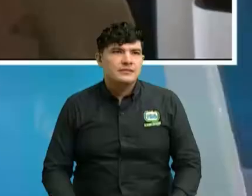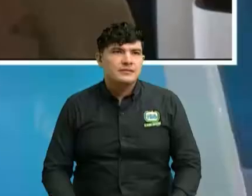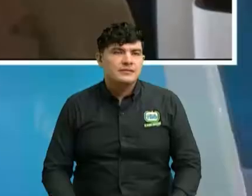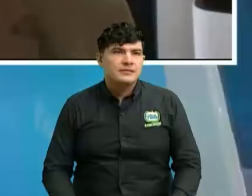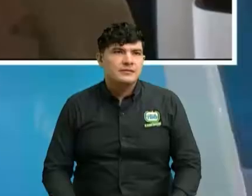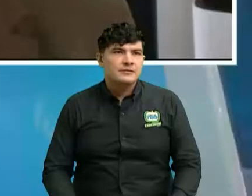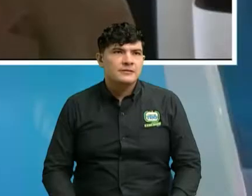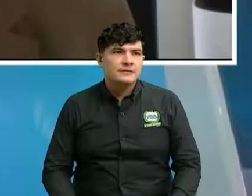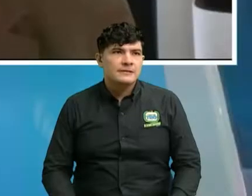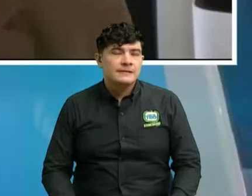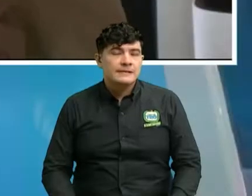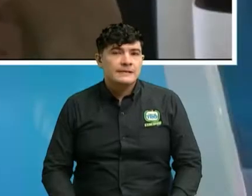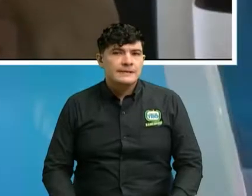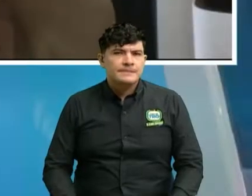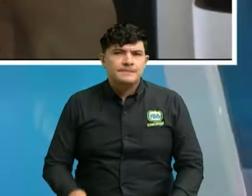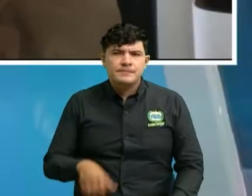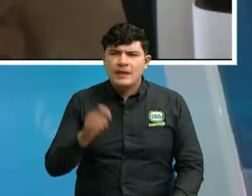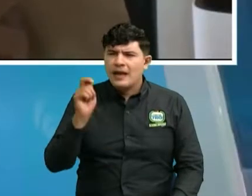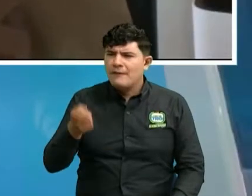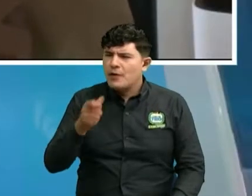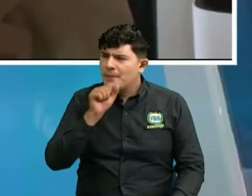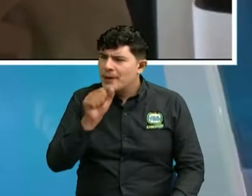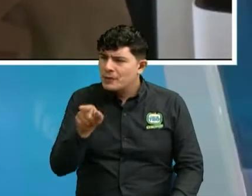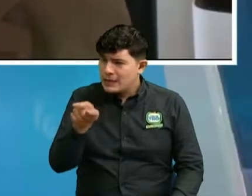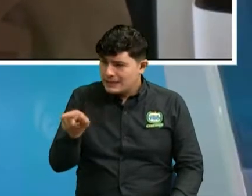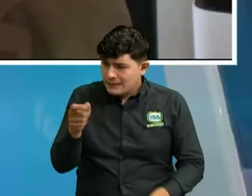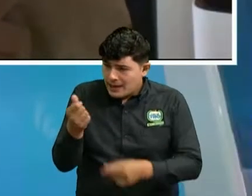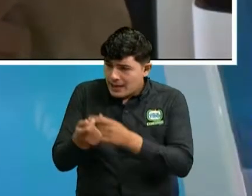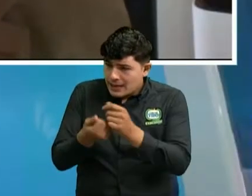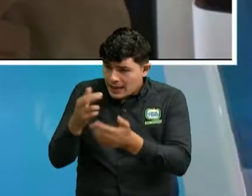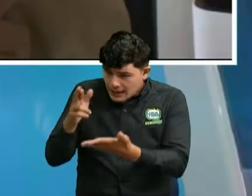Abogado, ¿puede recuperar esa platica o ya esa platica se perdió?